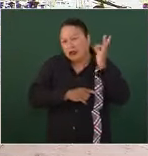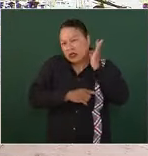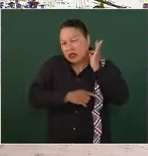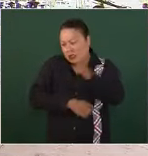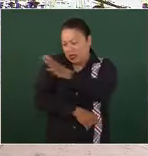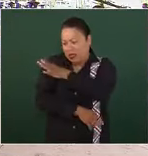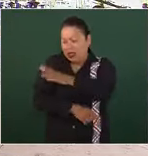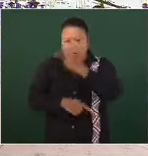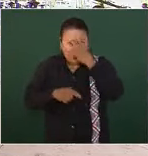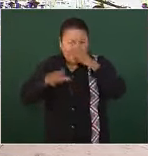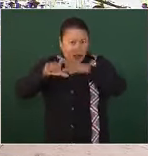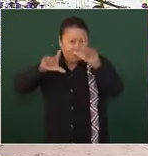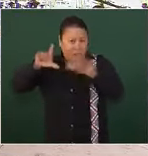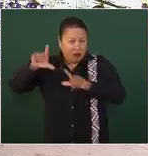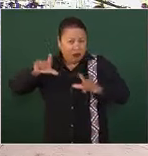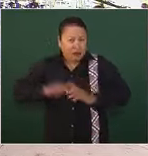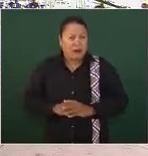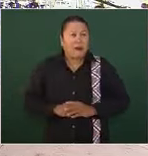de la República,